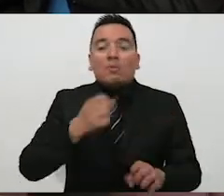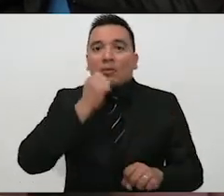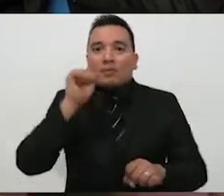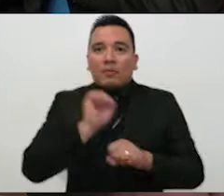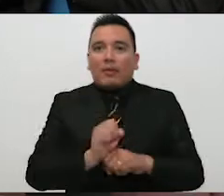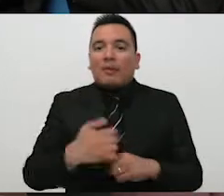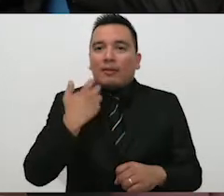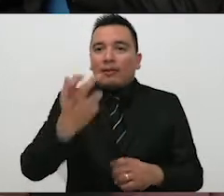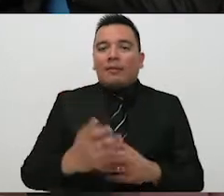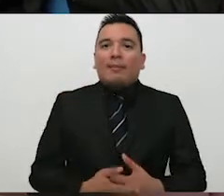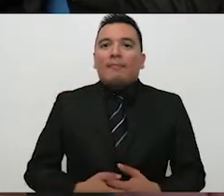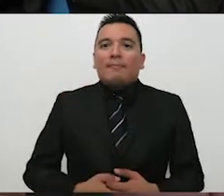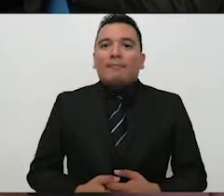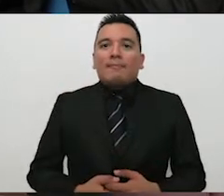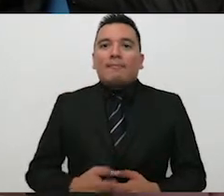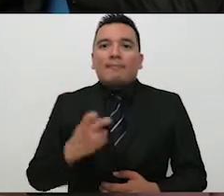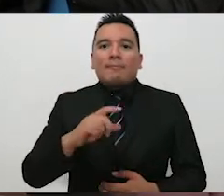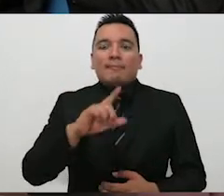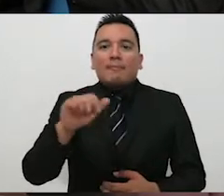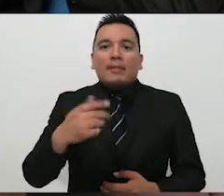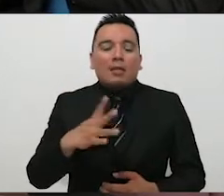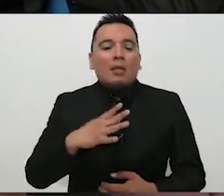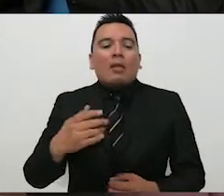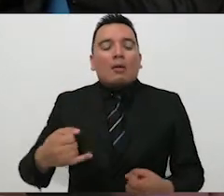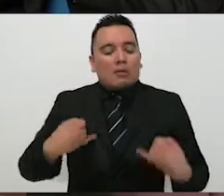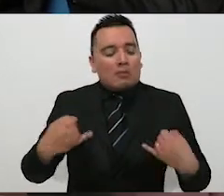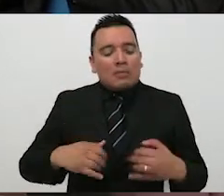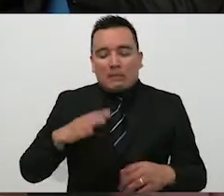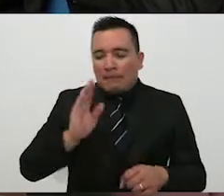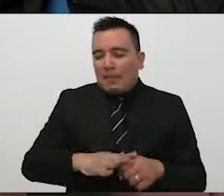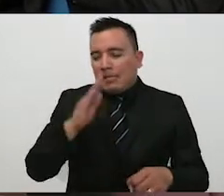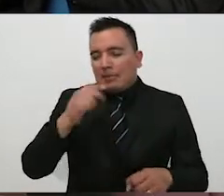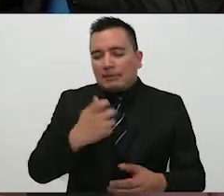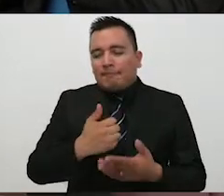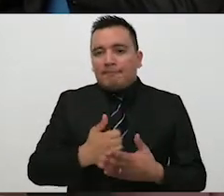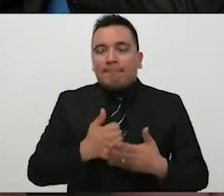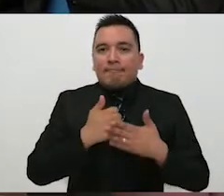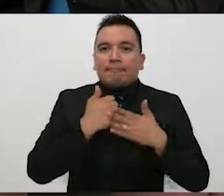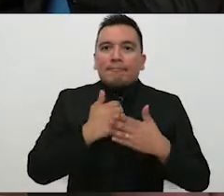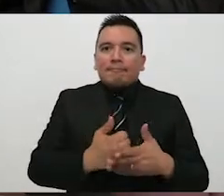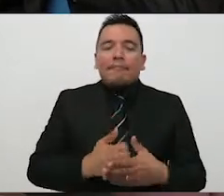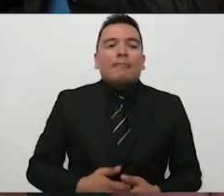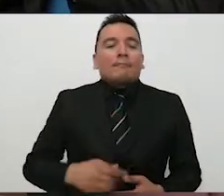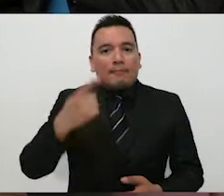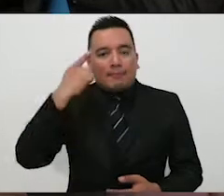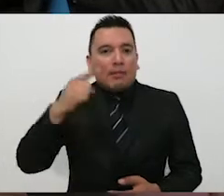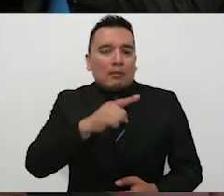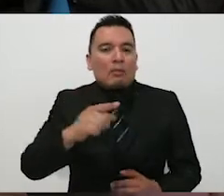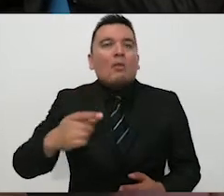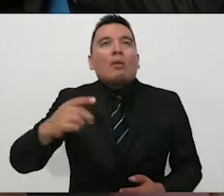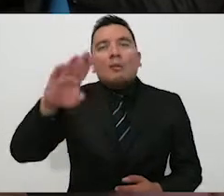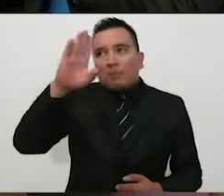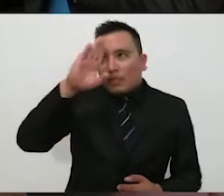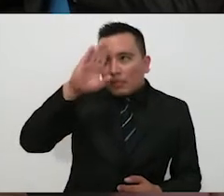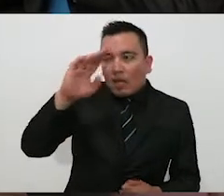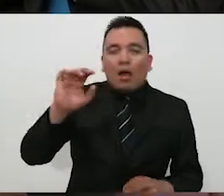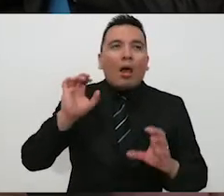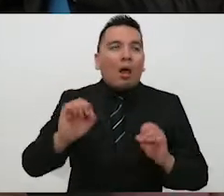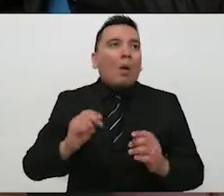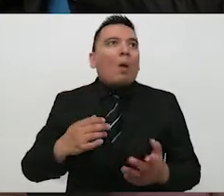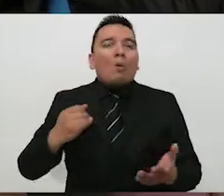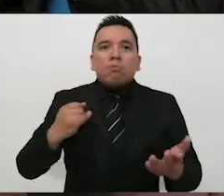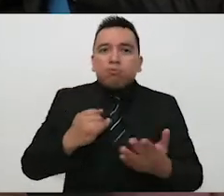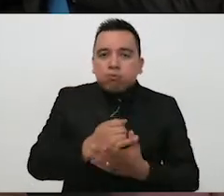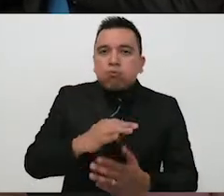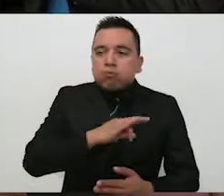empezar todavía desde edades más tempranas en estos espacios de reflexión, de concientización del nuevo rol masculino en